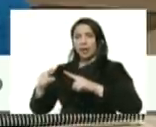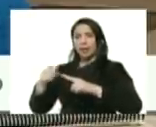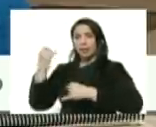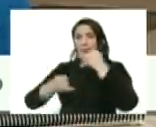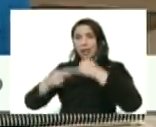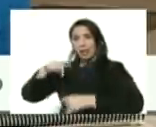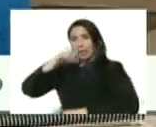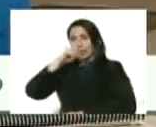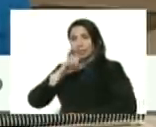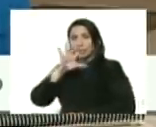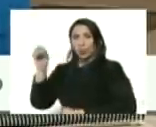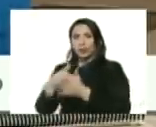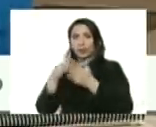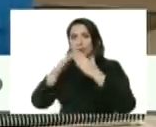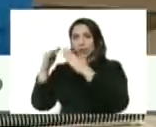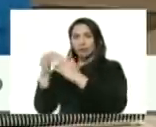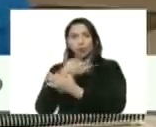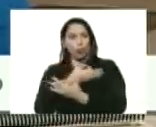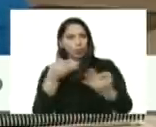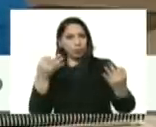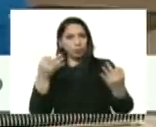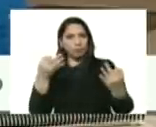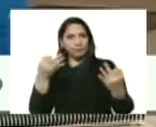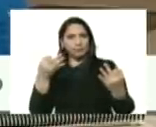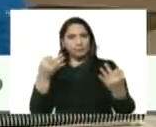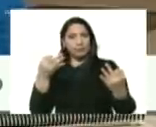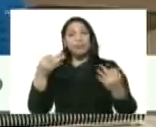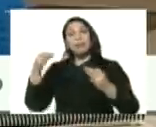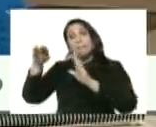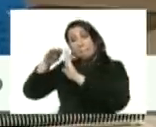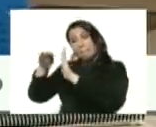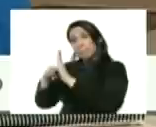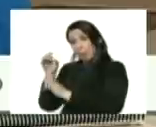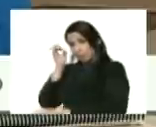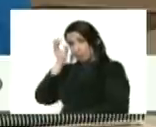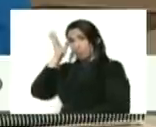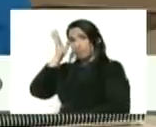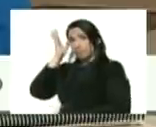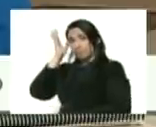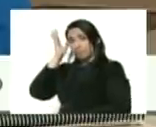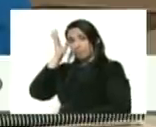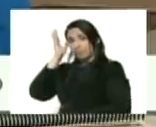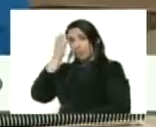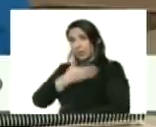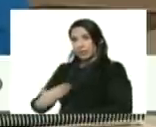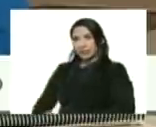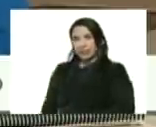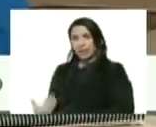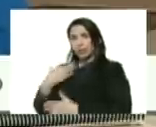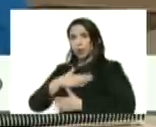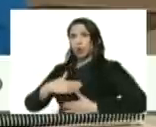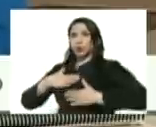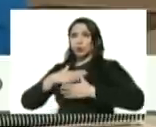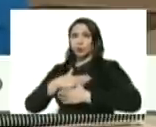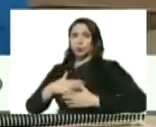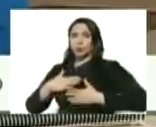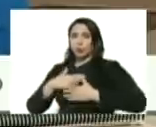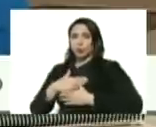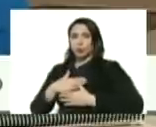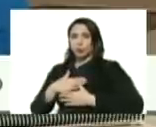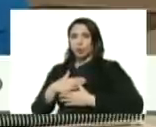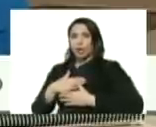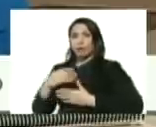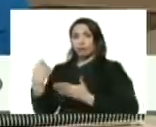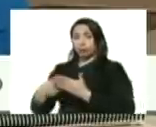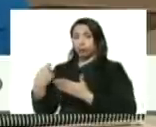50.000 viviendas correcto una medida creativa mi comandante presidente que las condiciones favorables de sobre oferta de